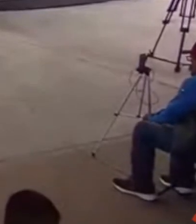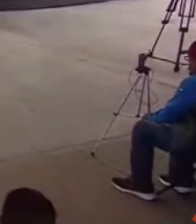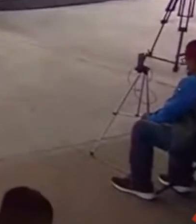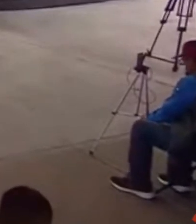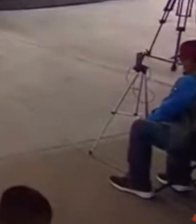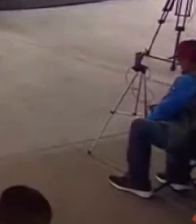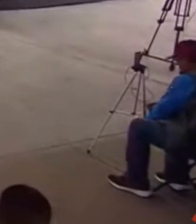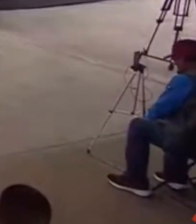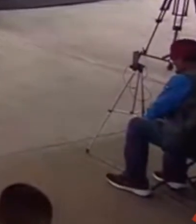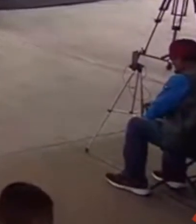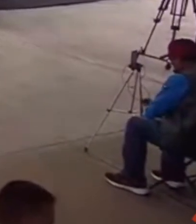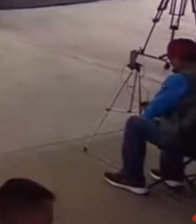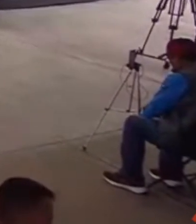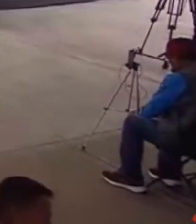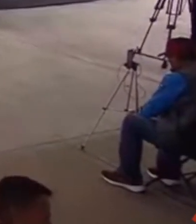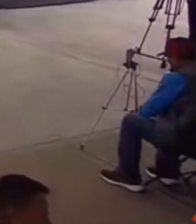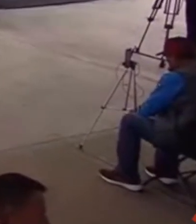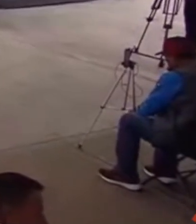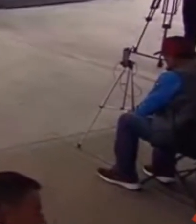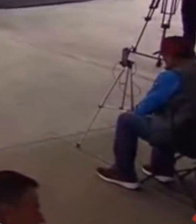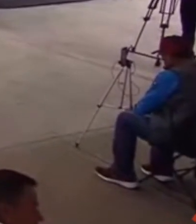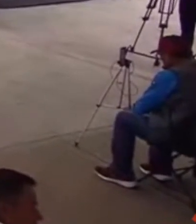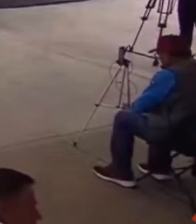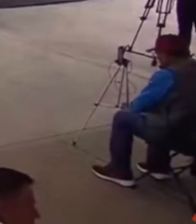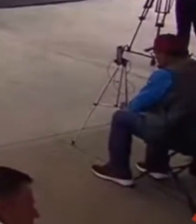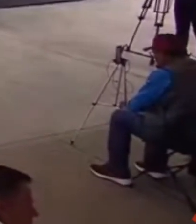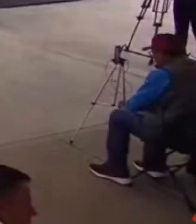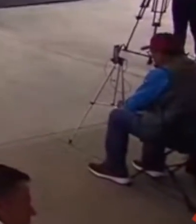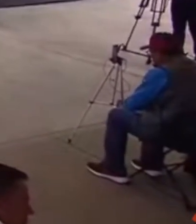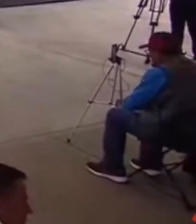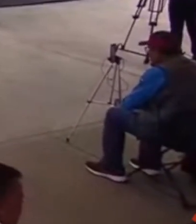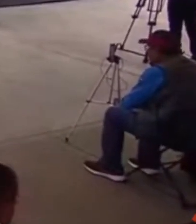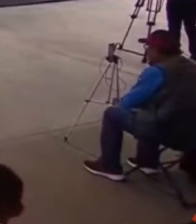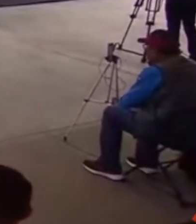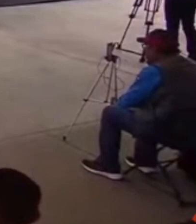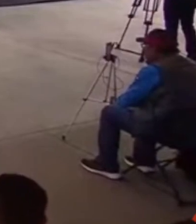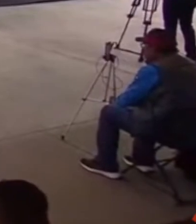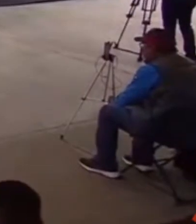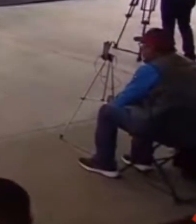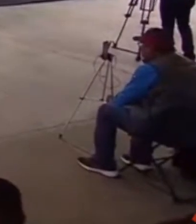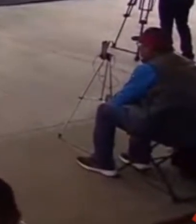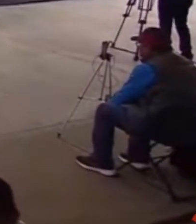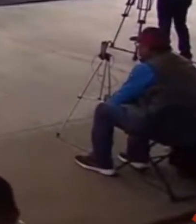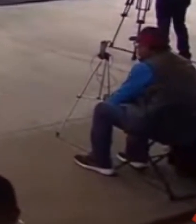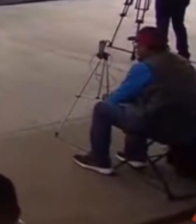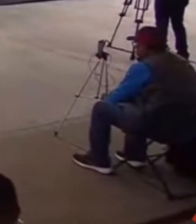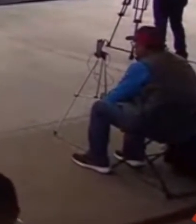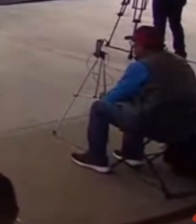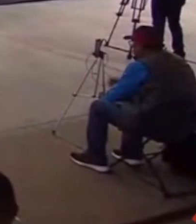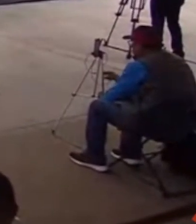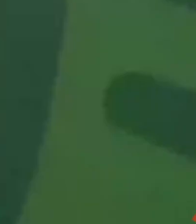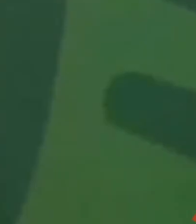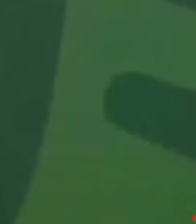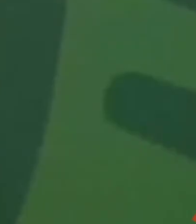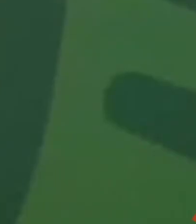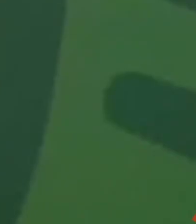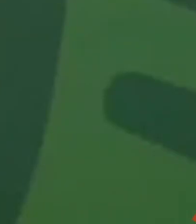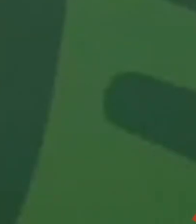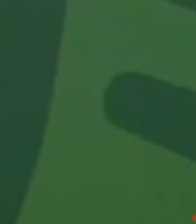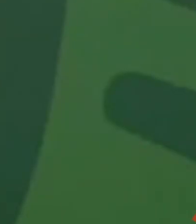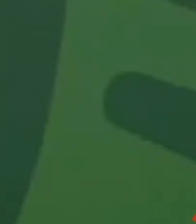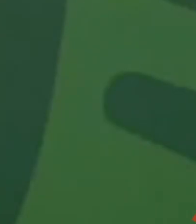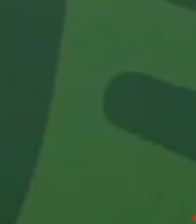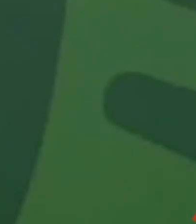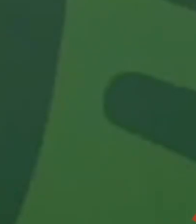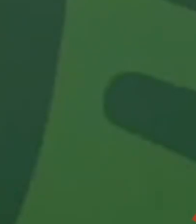El sector social, el sector privado y el sector